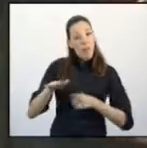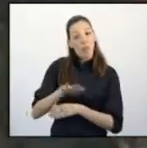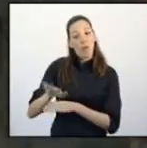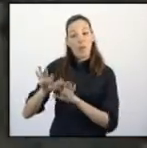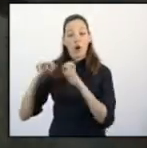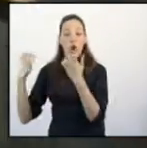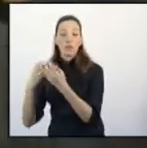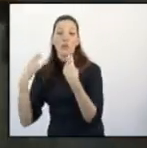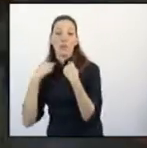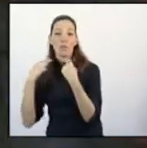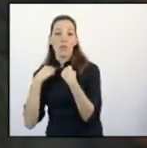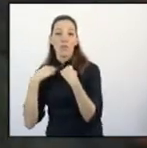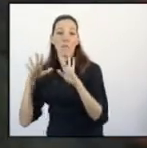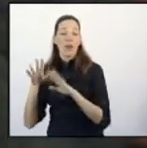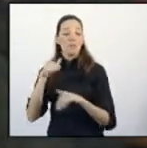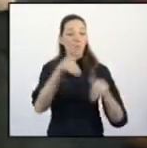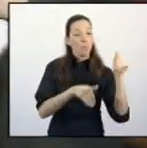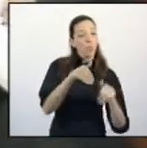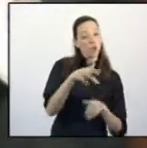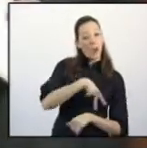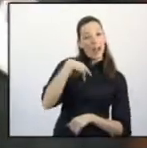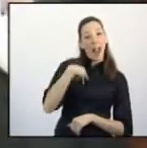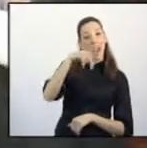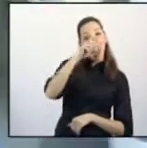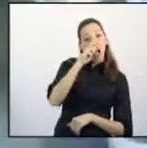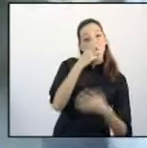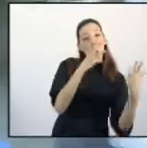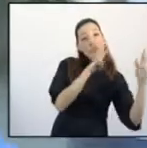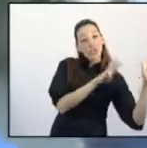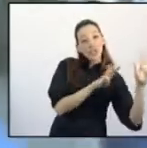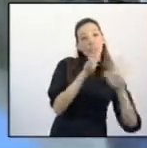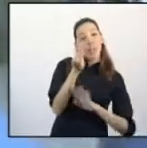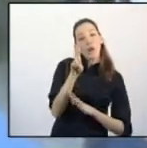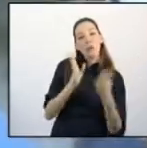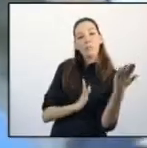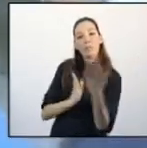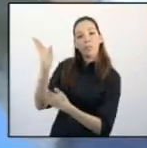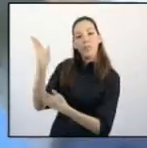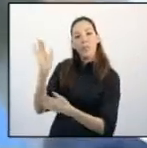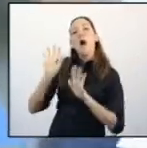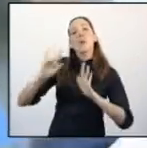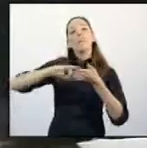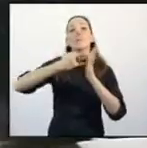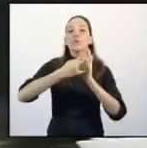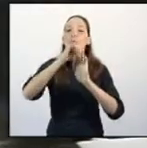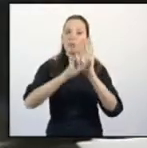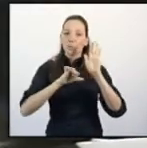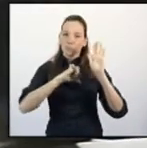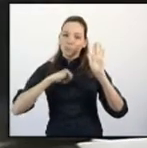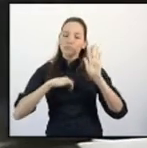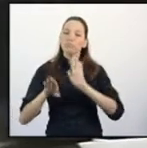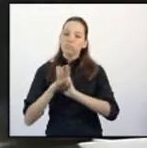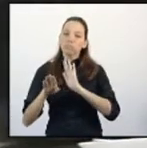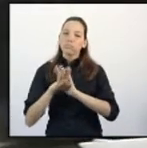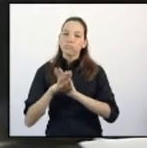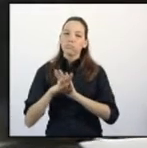el Congreso de los Diputados, interrumpido por las elecciones generales de 1982. Pero el Proyecto de Estatuto